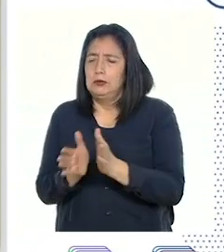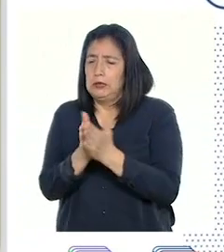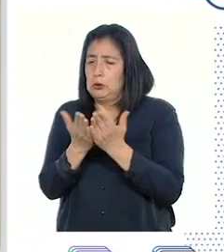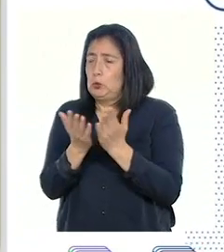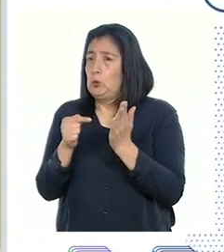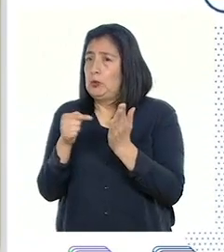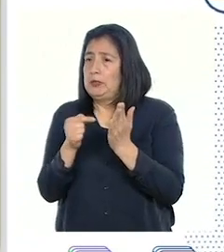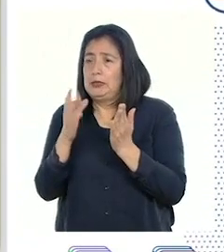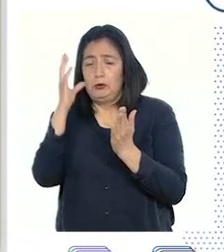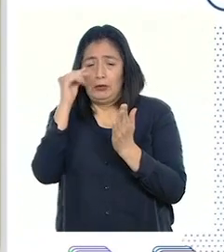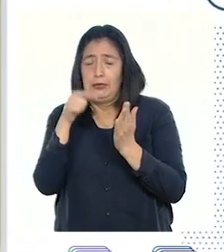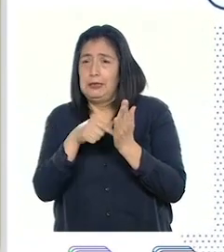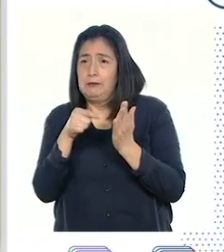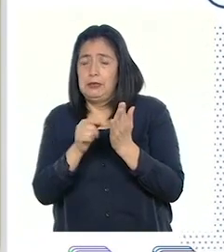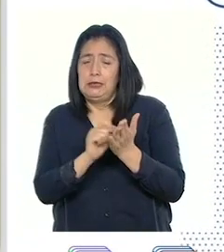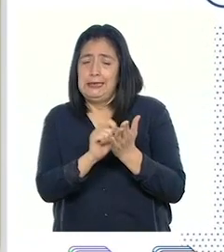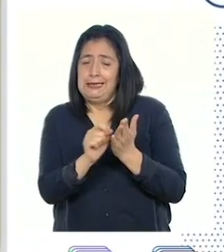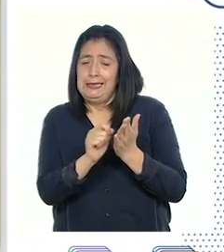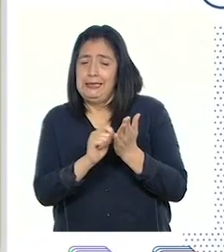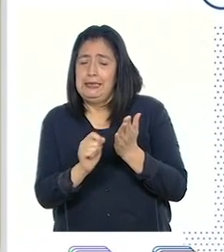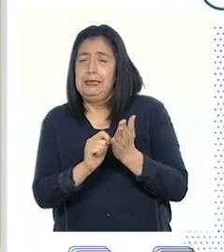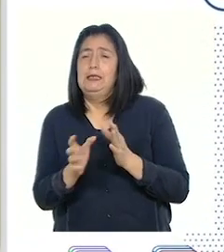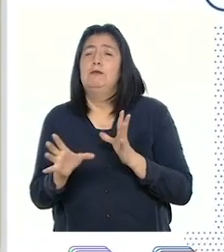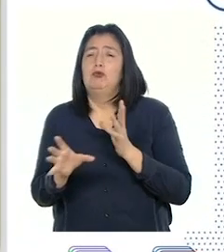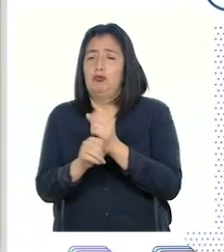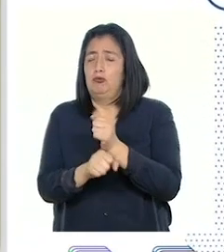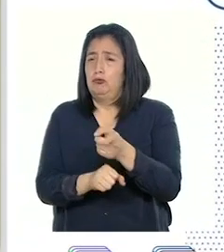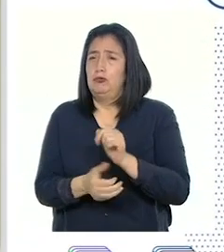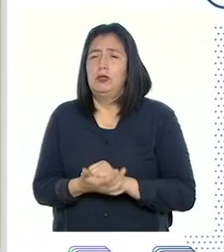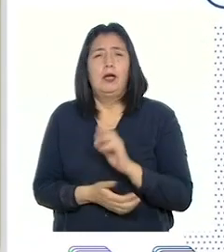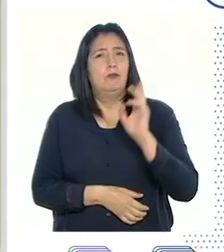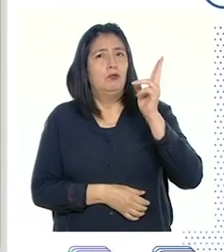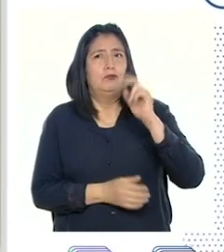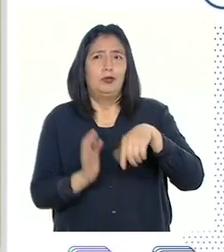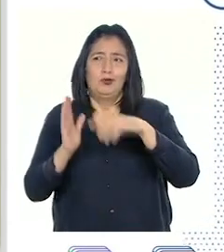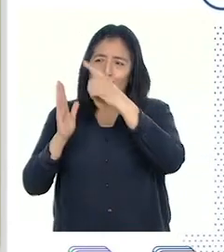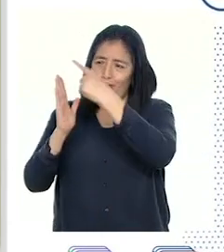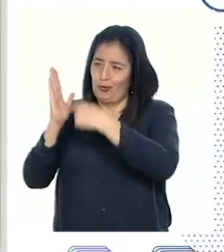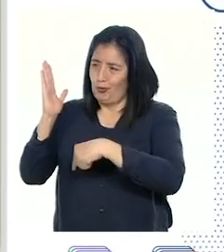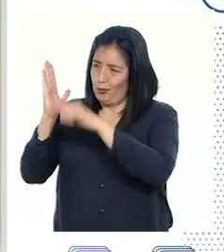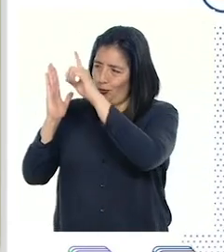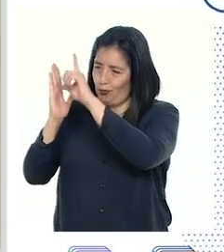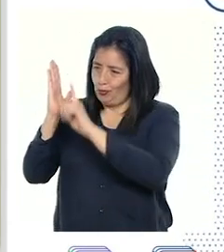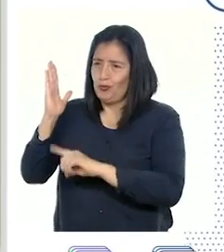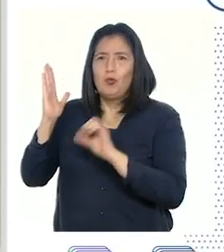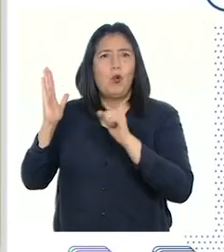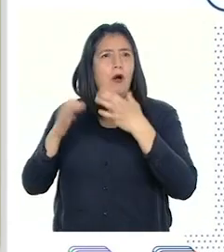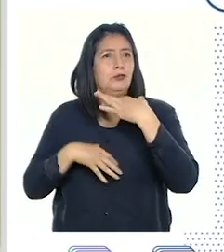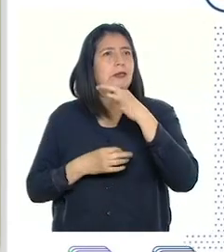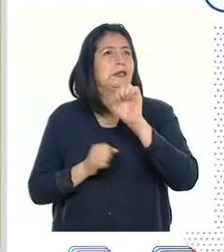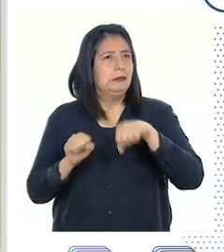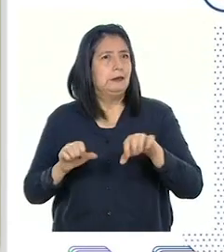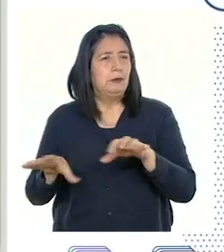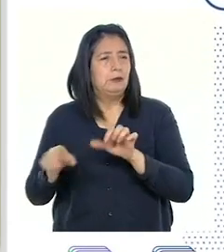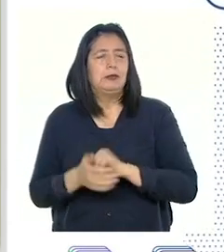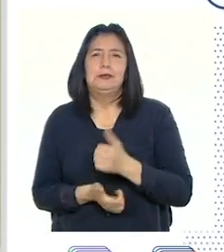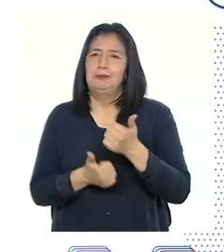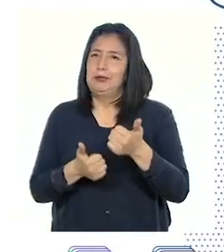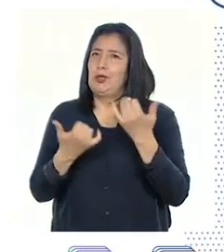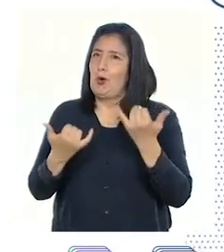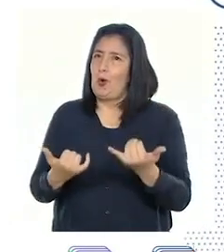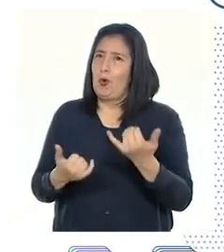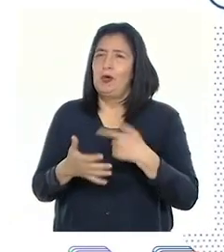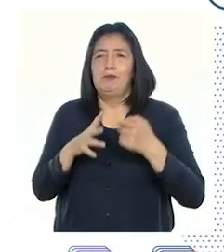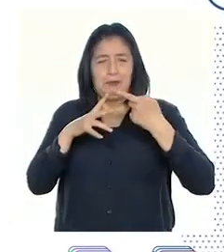cuaderno de experiencias y escribimos conclusiones. Profesor, todas las actividades me parecen súper interesantes. Bueno, entonces,